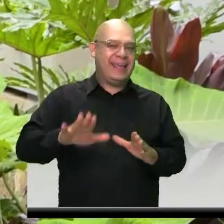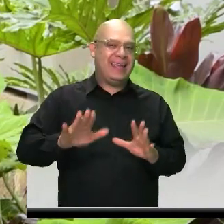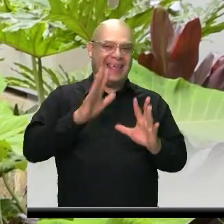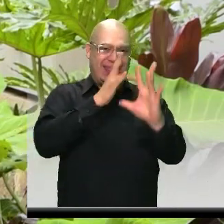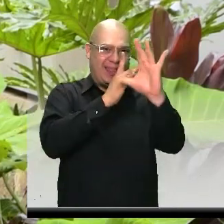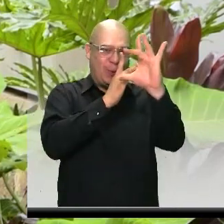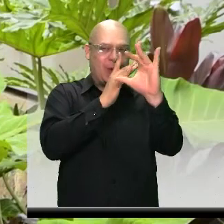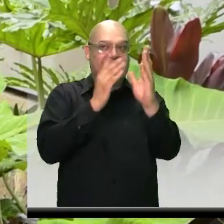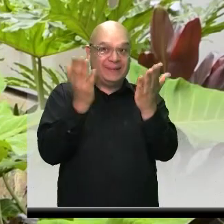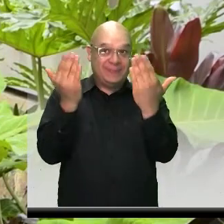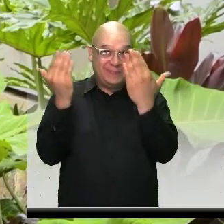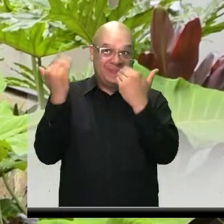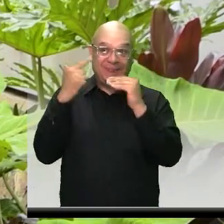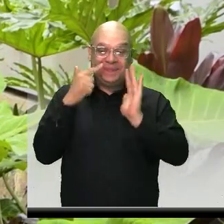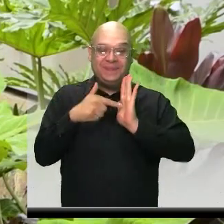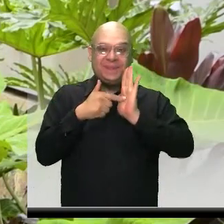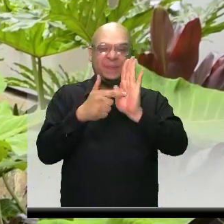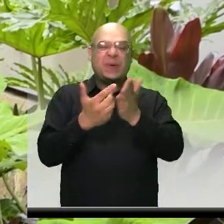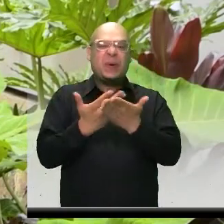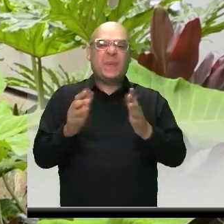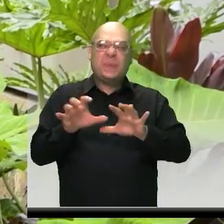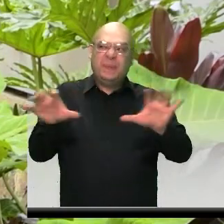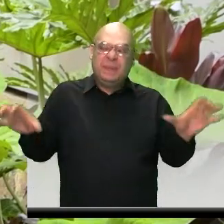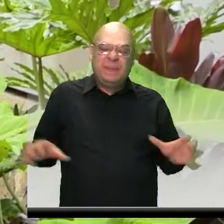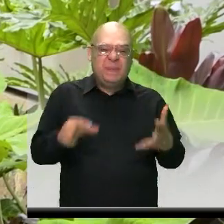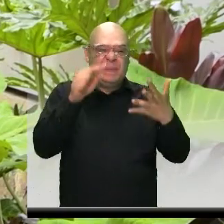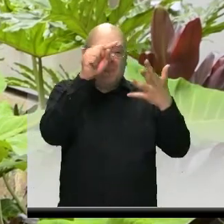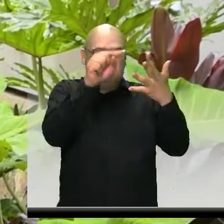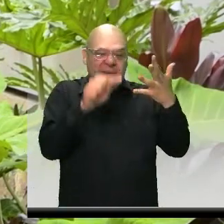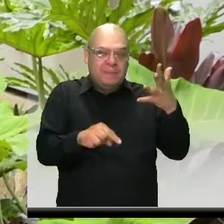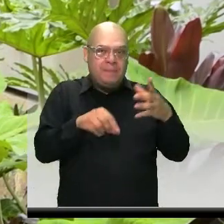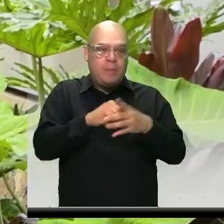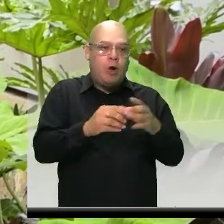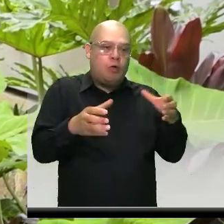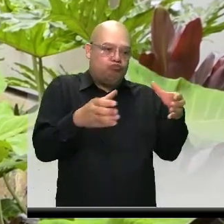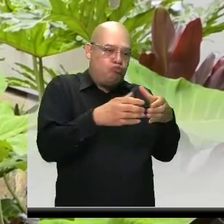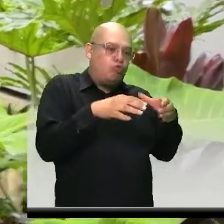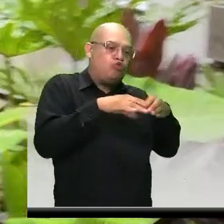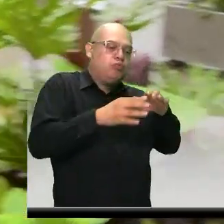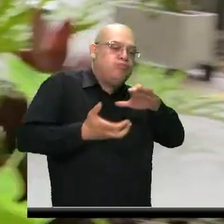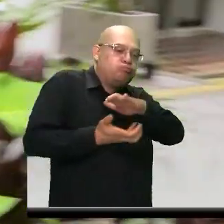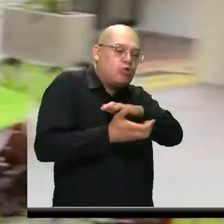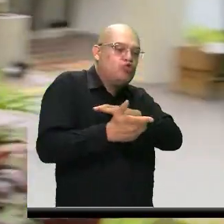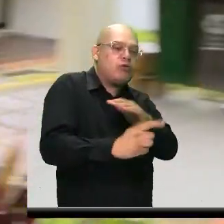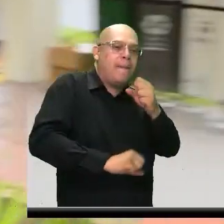me acompañen a conocer cómo es la dinámica de los Centros Integrales de Acompañamiento a la Familia. ¡Vamos!